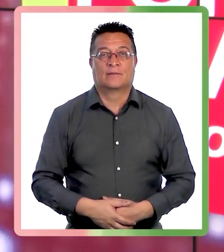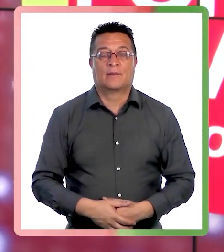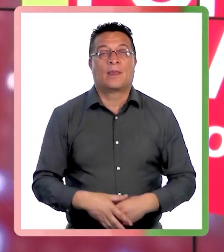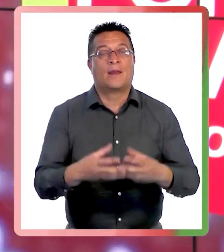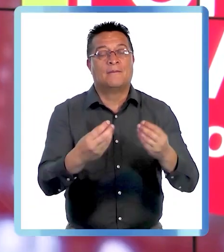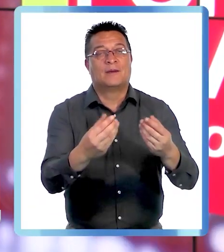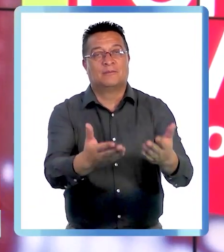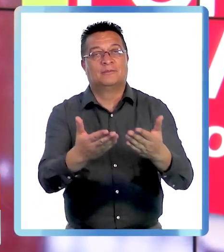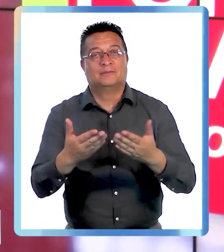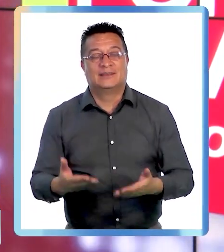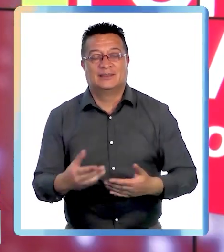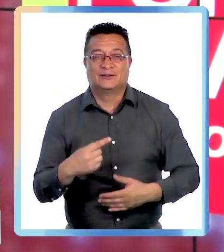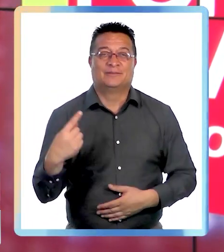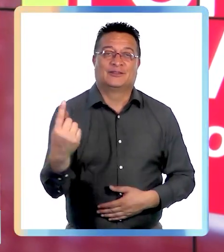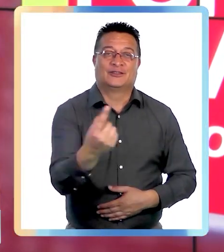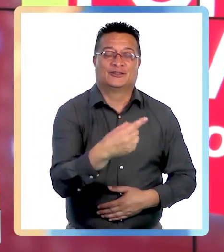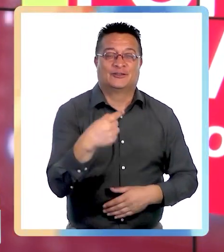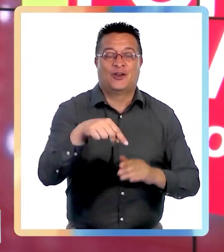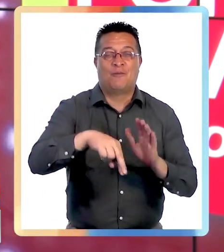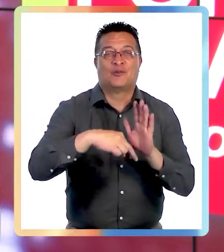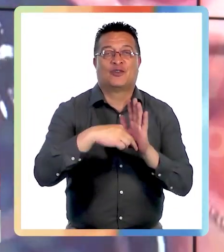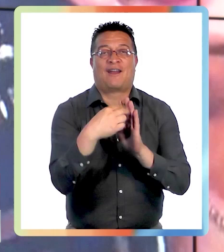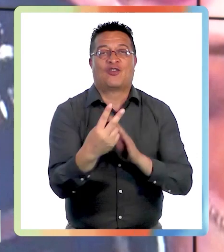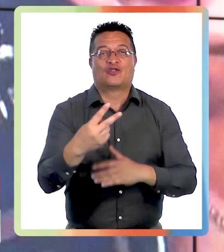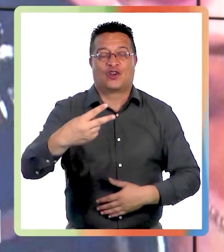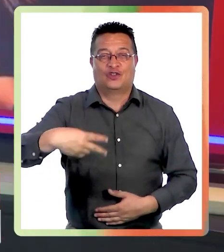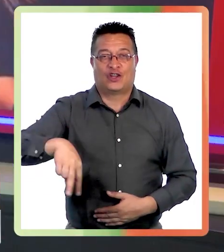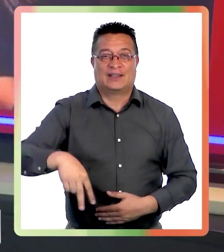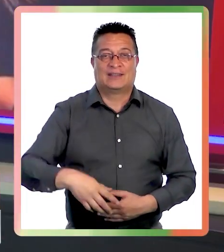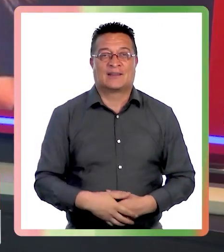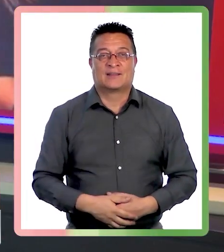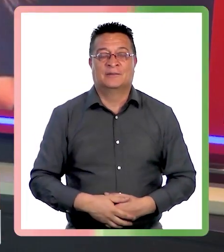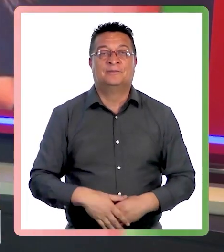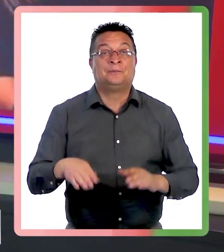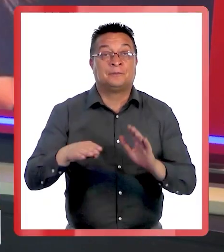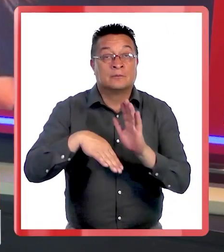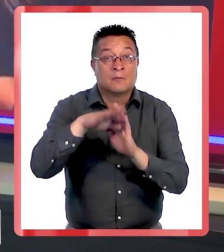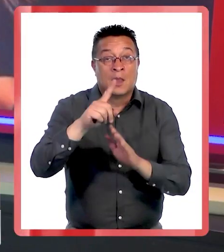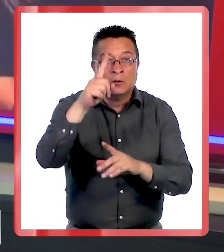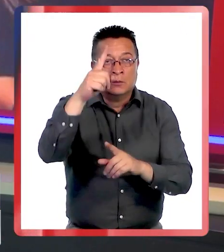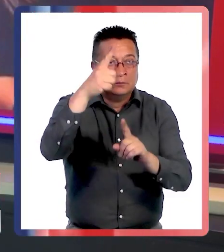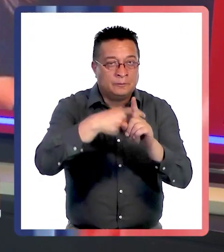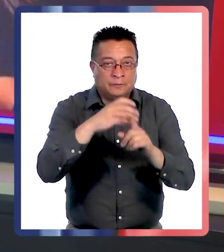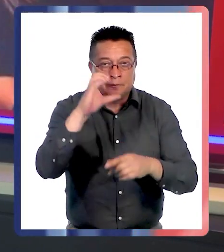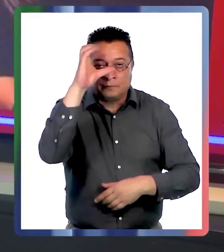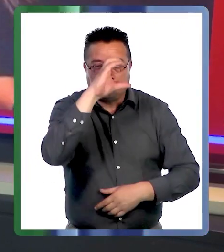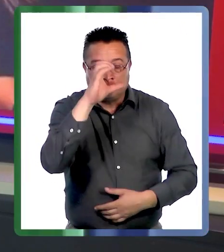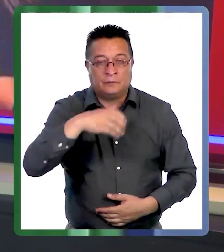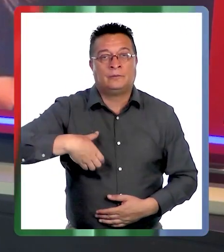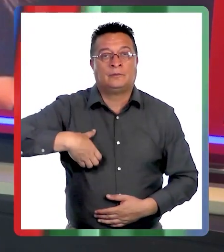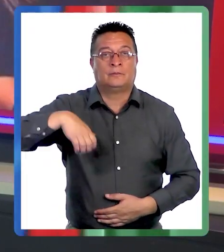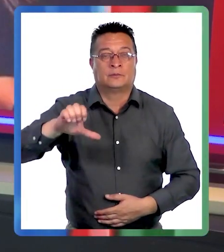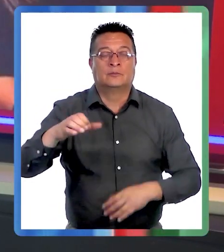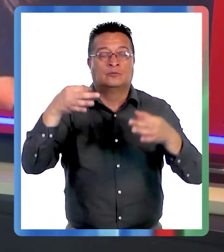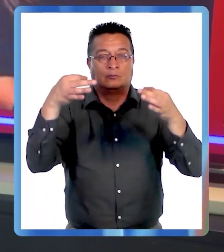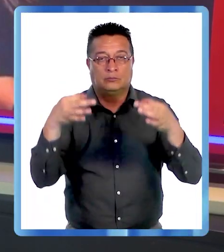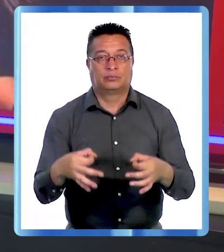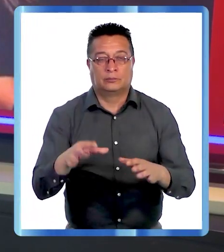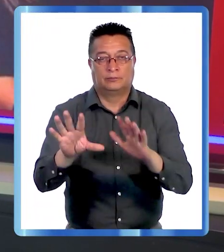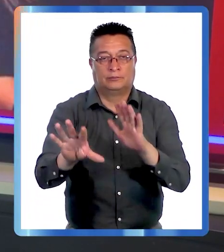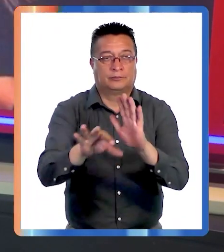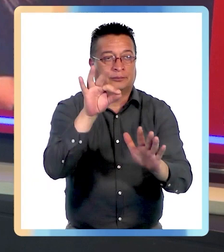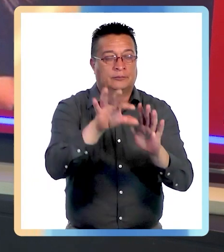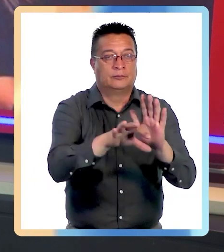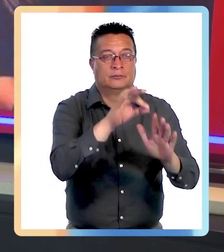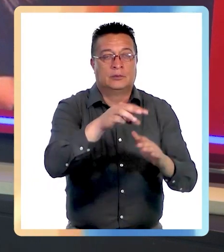Sean muy bienvenidos y bienvenidas a Portavoz Noticias. Luego de más de un mes de búsqueda, la PDI confirmó el